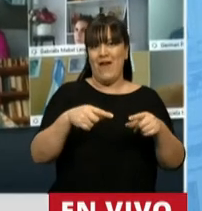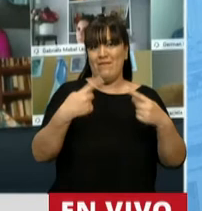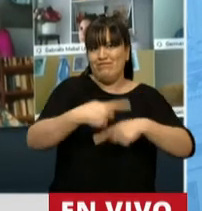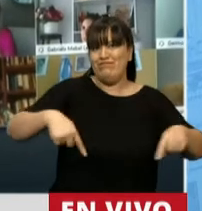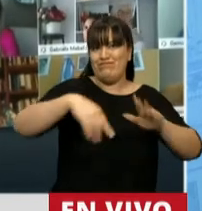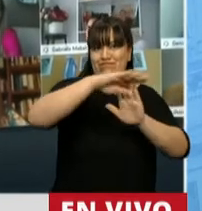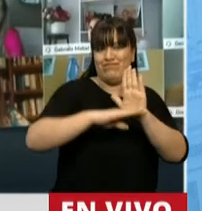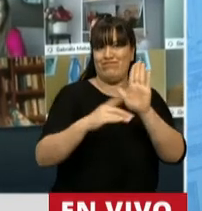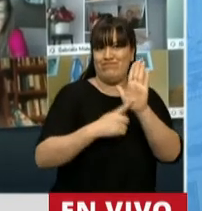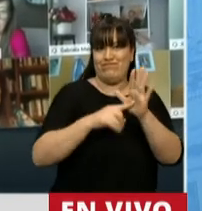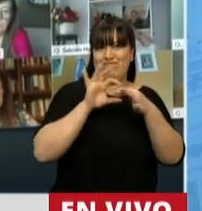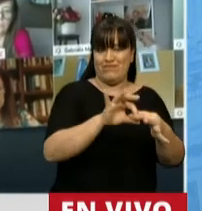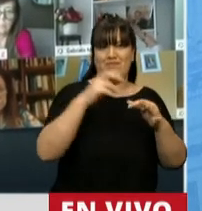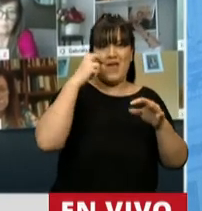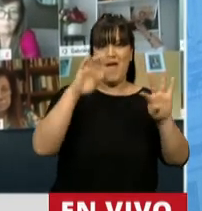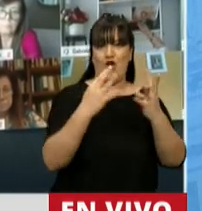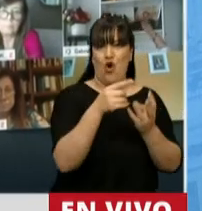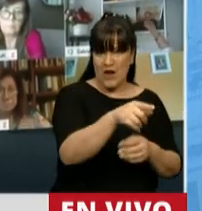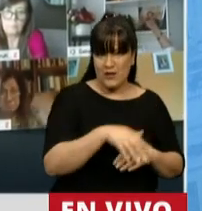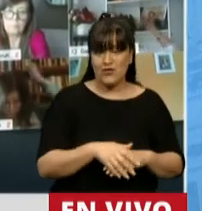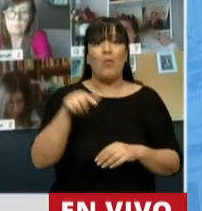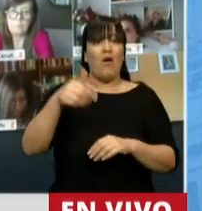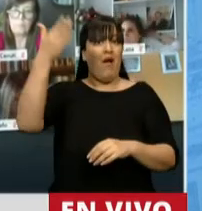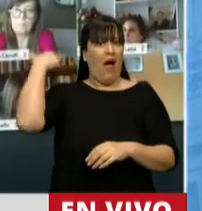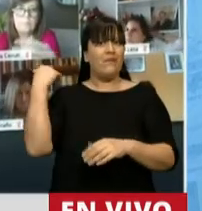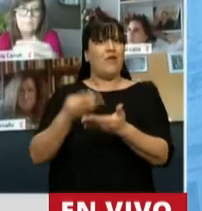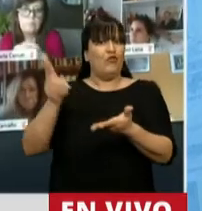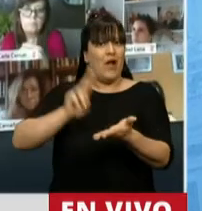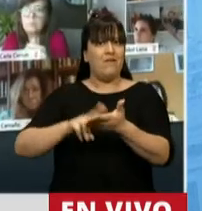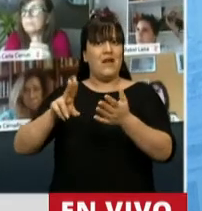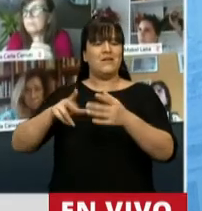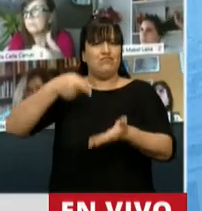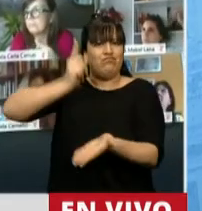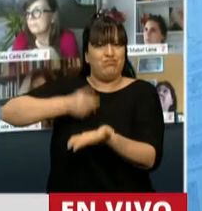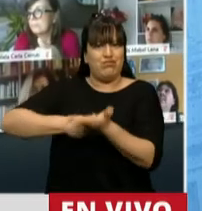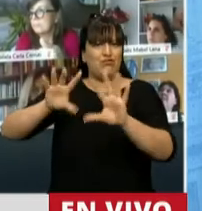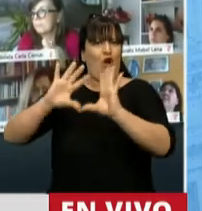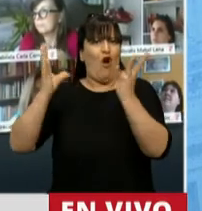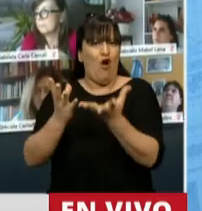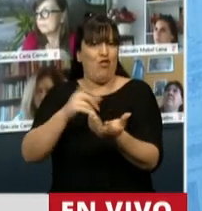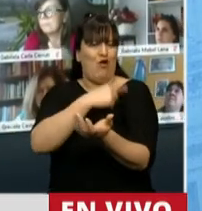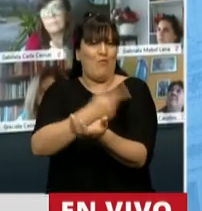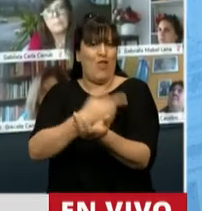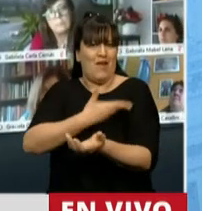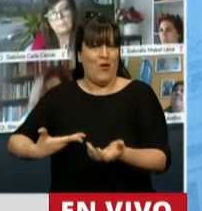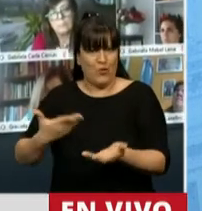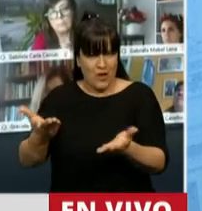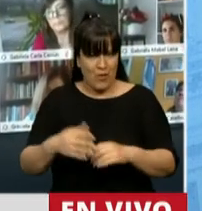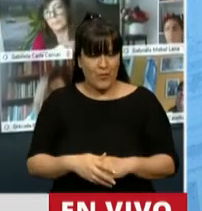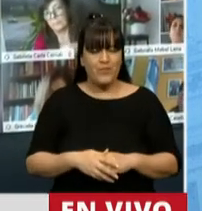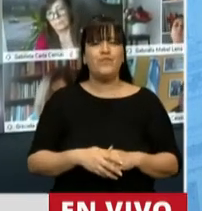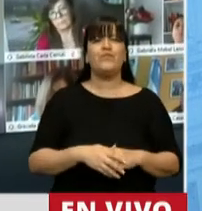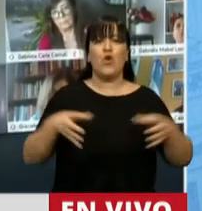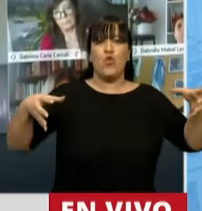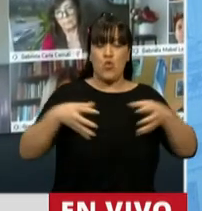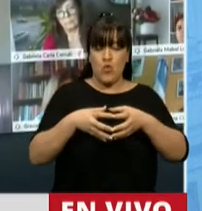por hacer prevalecer nuevamente los superpoderes y las facultades extraordinarias. Tratamos desde juntos por el cambio